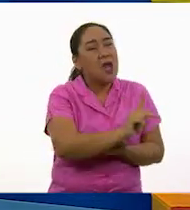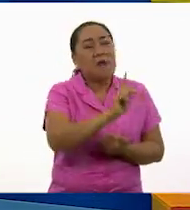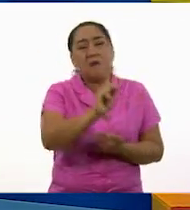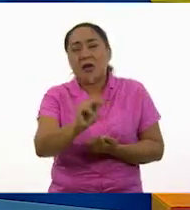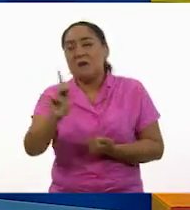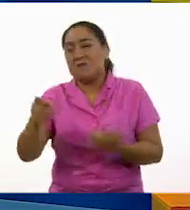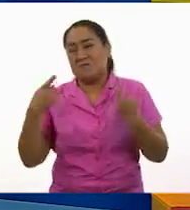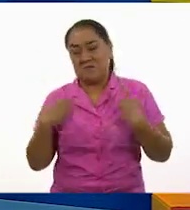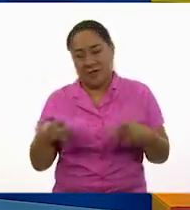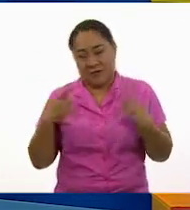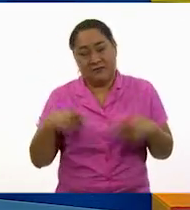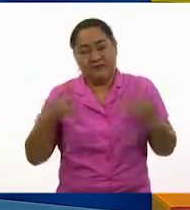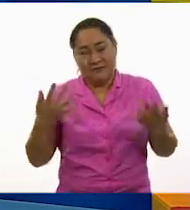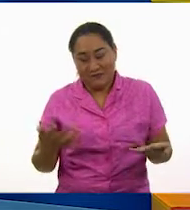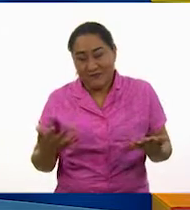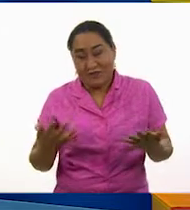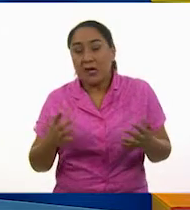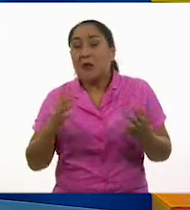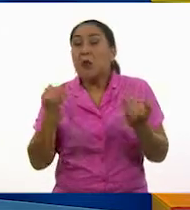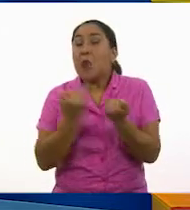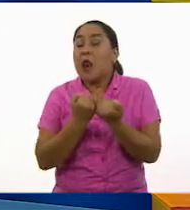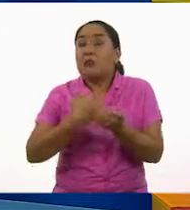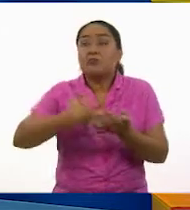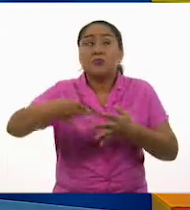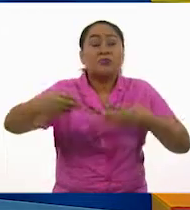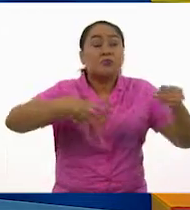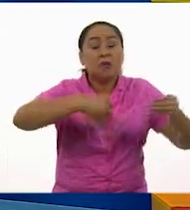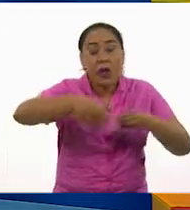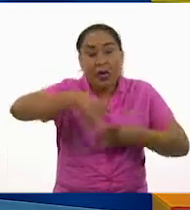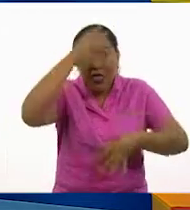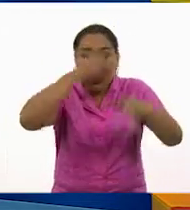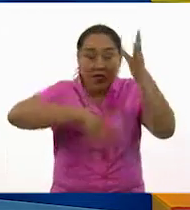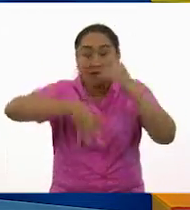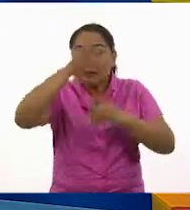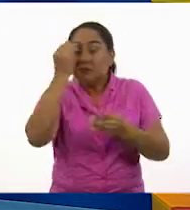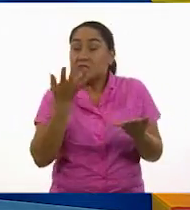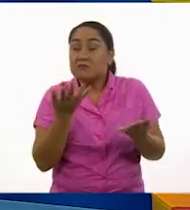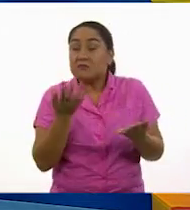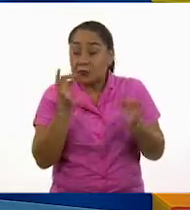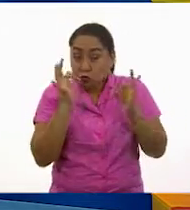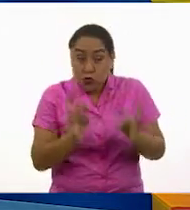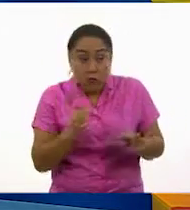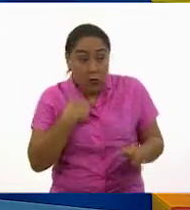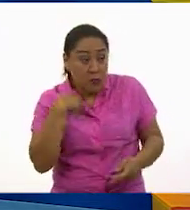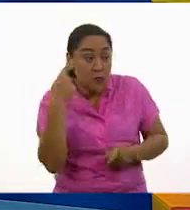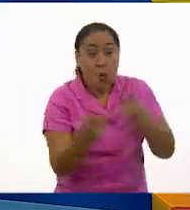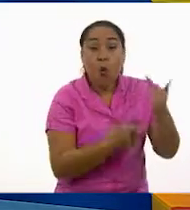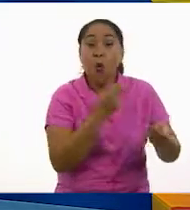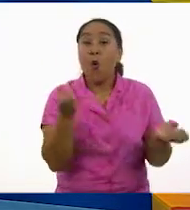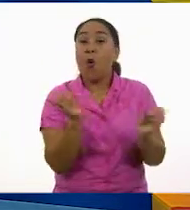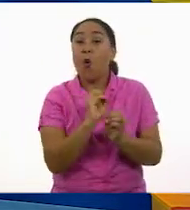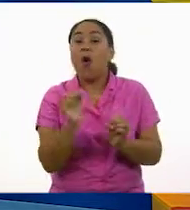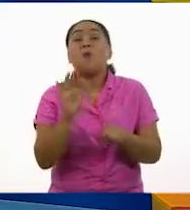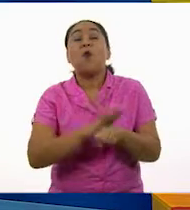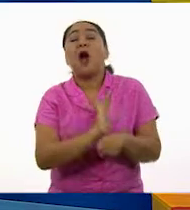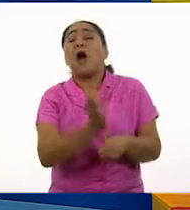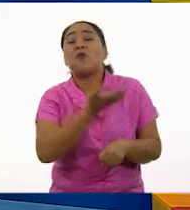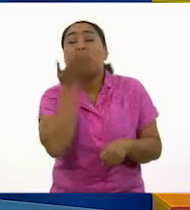que se comparte de manera colectiva y simplemente no se cuestiona, por ser tan común.